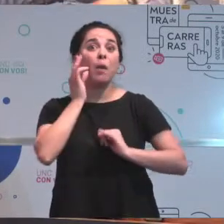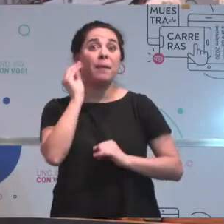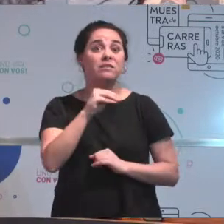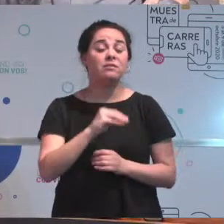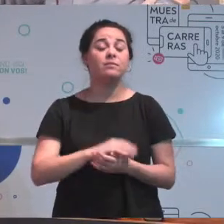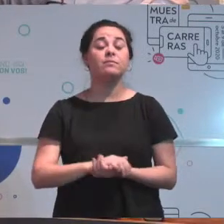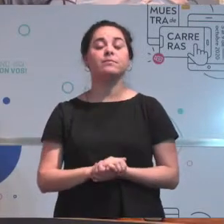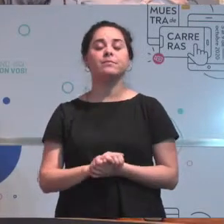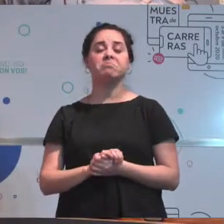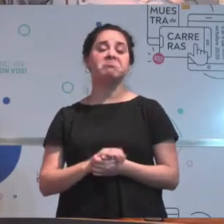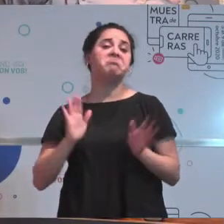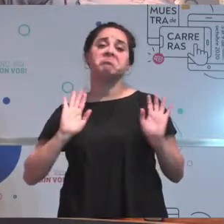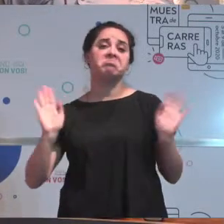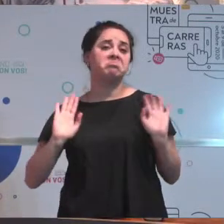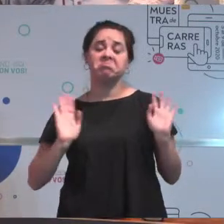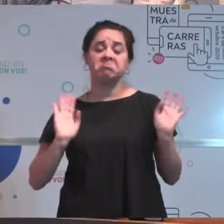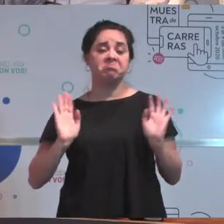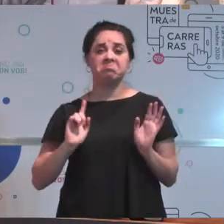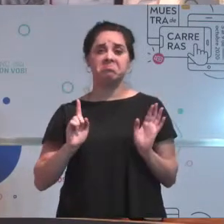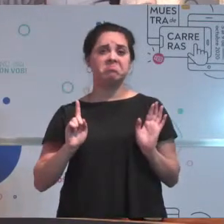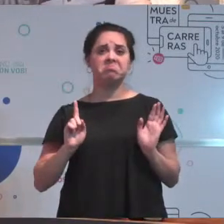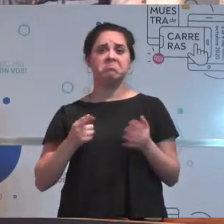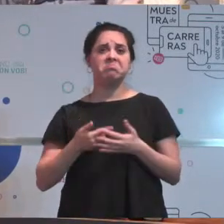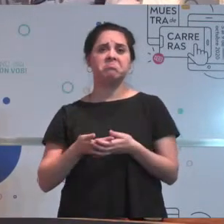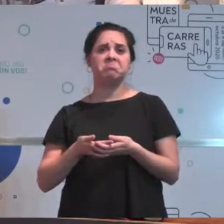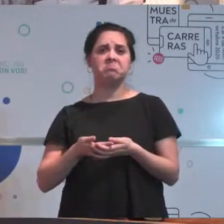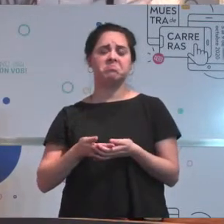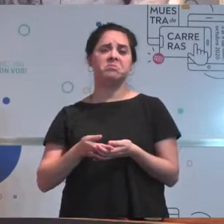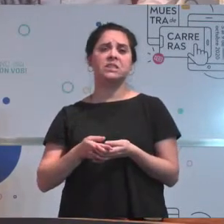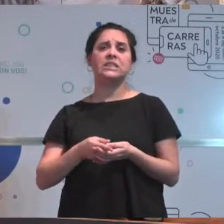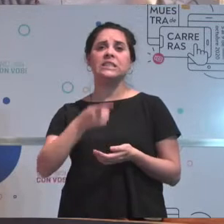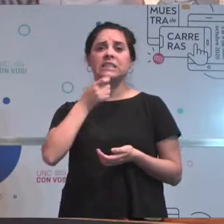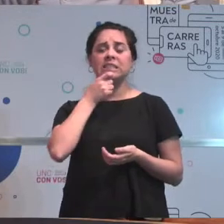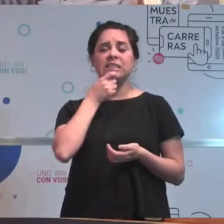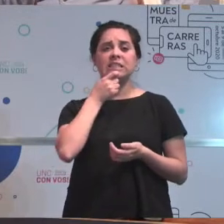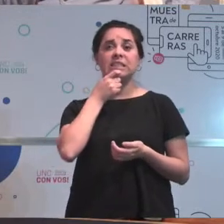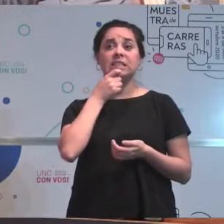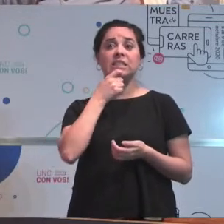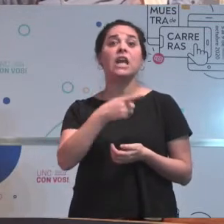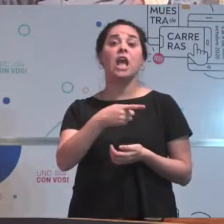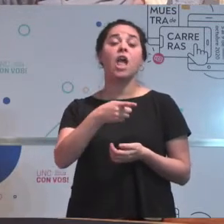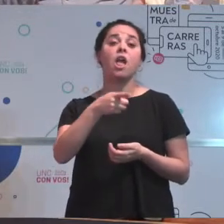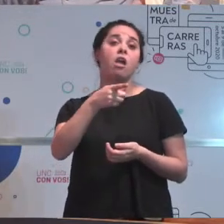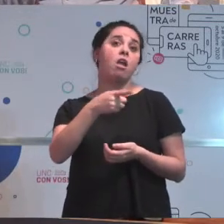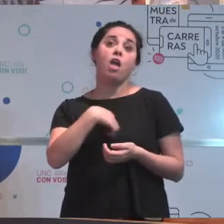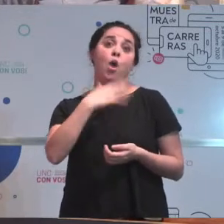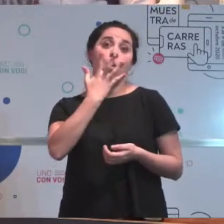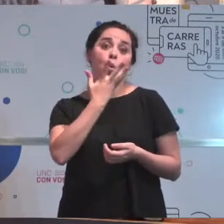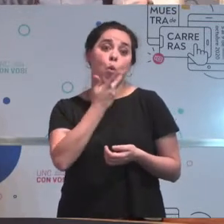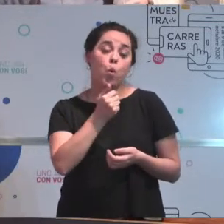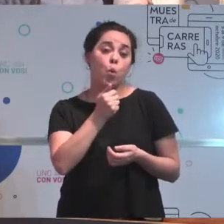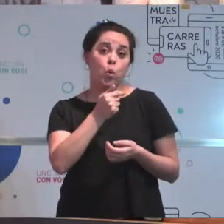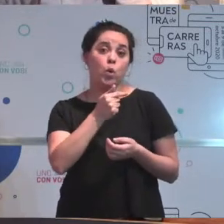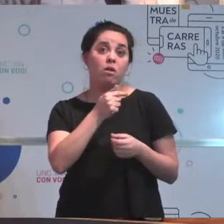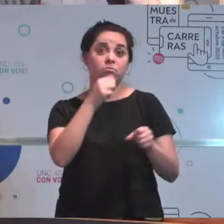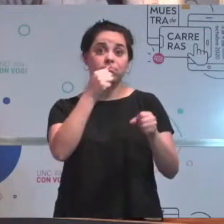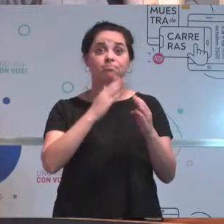Bueno, simplemente realmente si les gusta un panorama amplio laboral